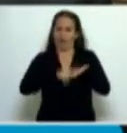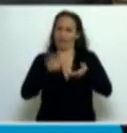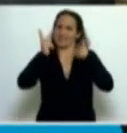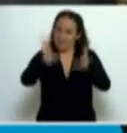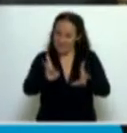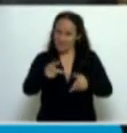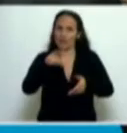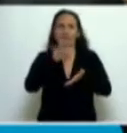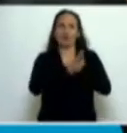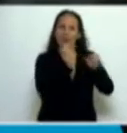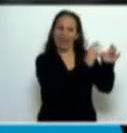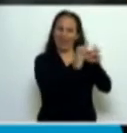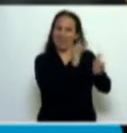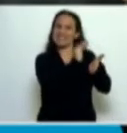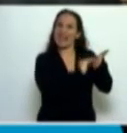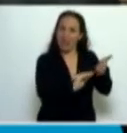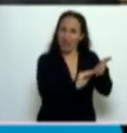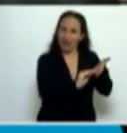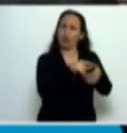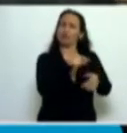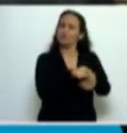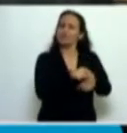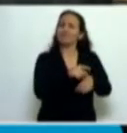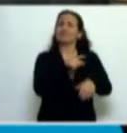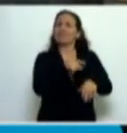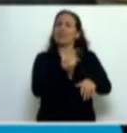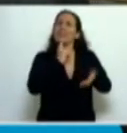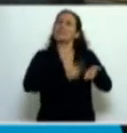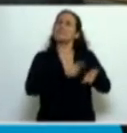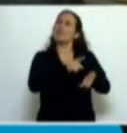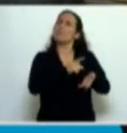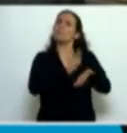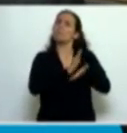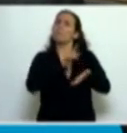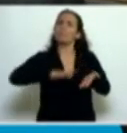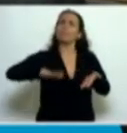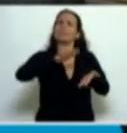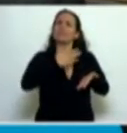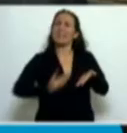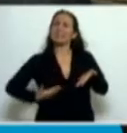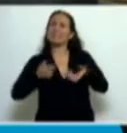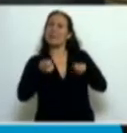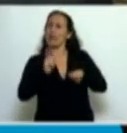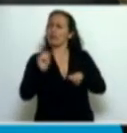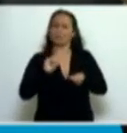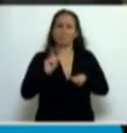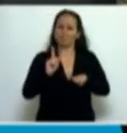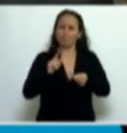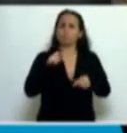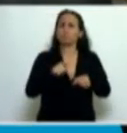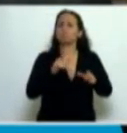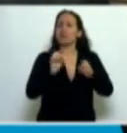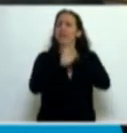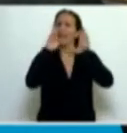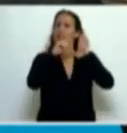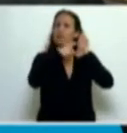tratamiento en el Senado, estas acciones no forman parte del dominio público del Estado. Es muy claro el artículo